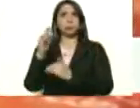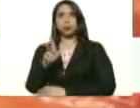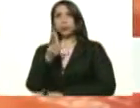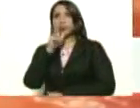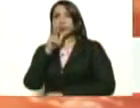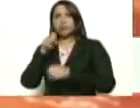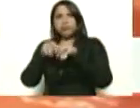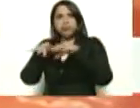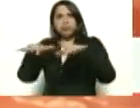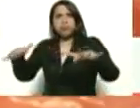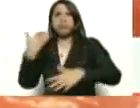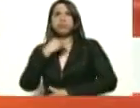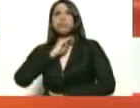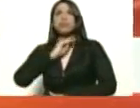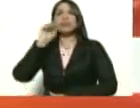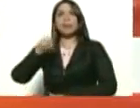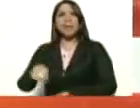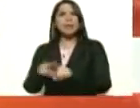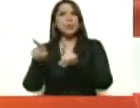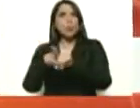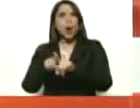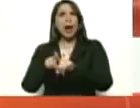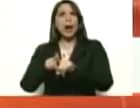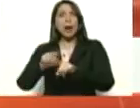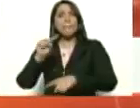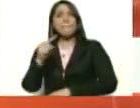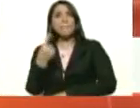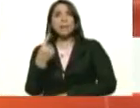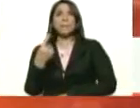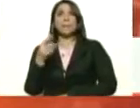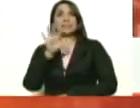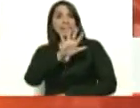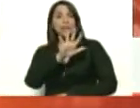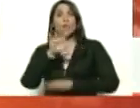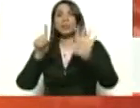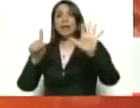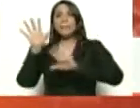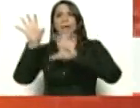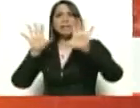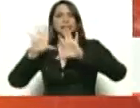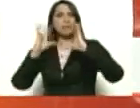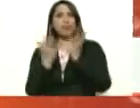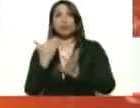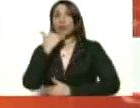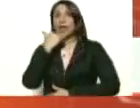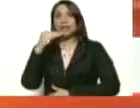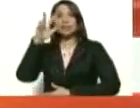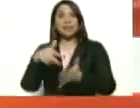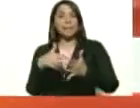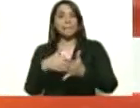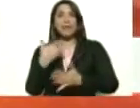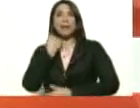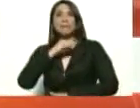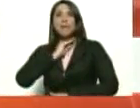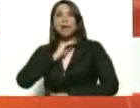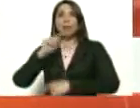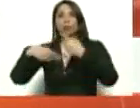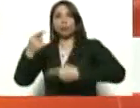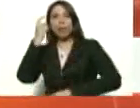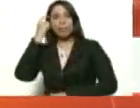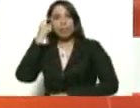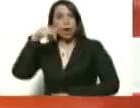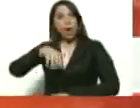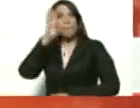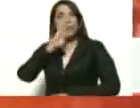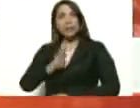igual que los primeros 5, 6 países del mundo. Ya llega a casi 3,000 casos por día. Hoy en